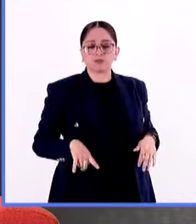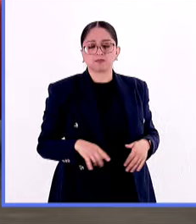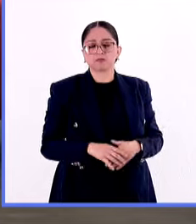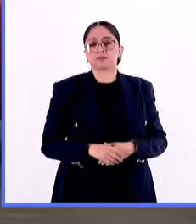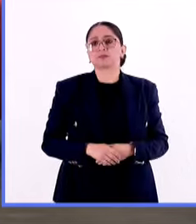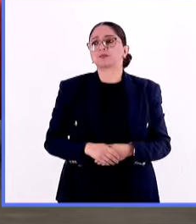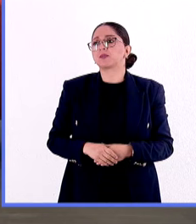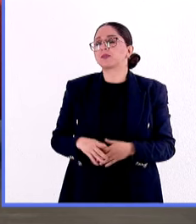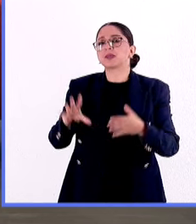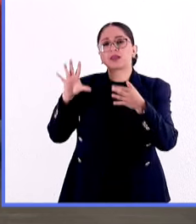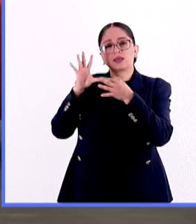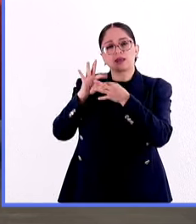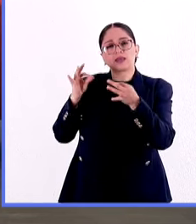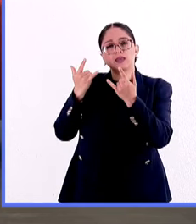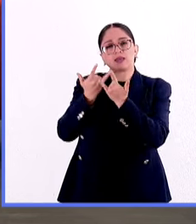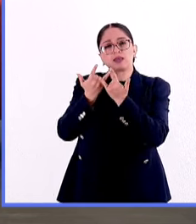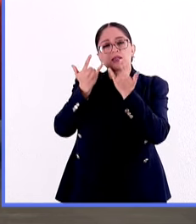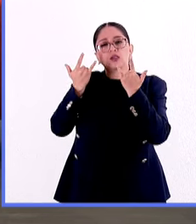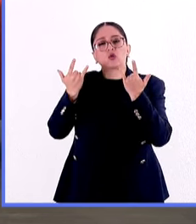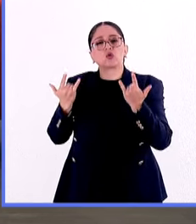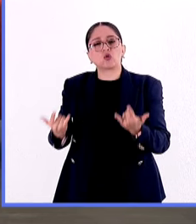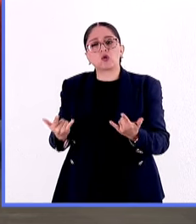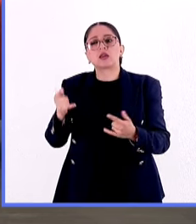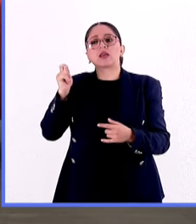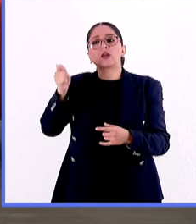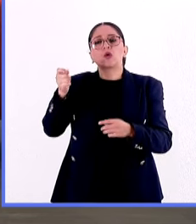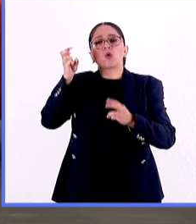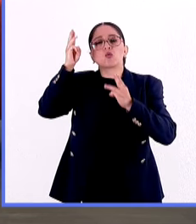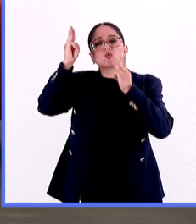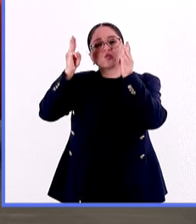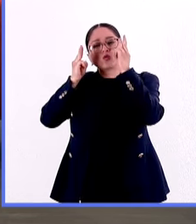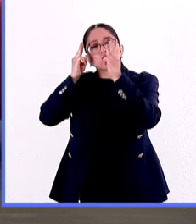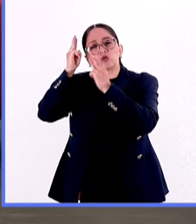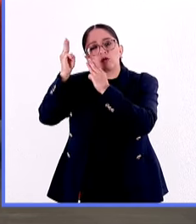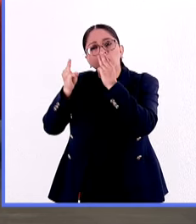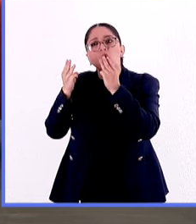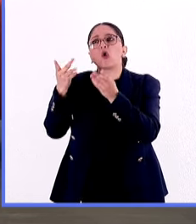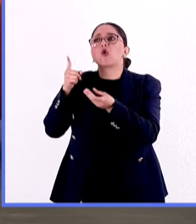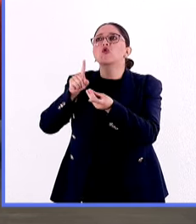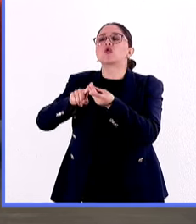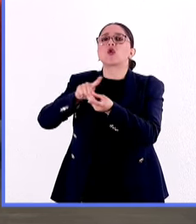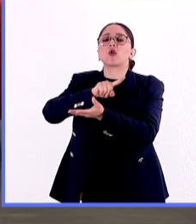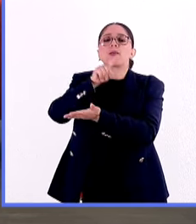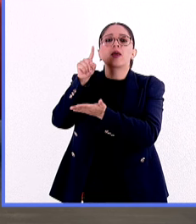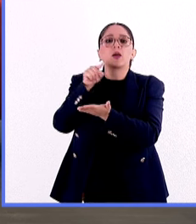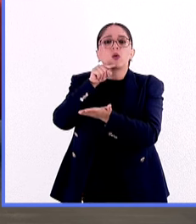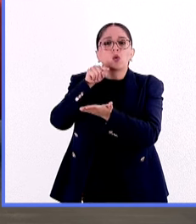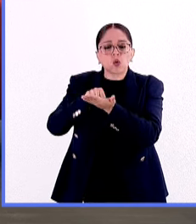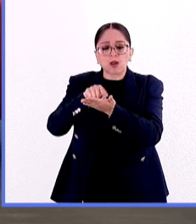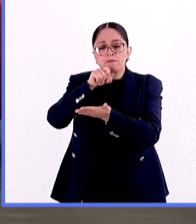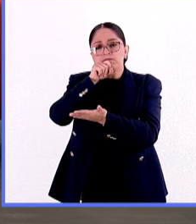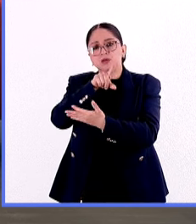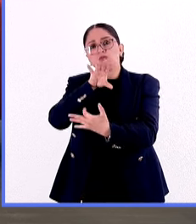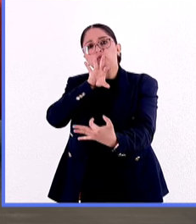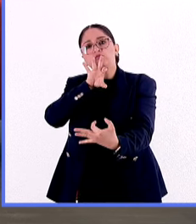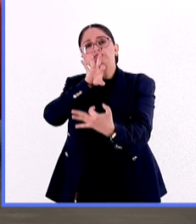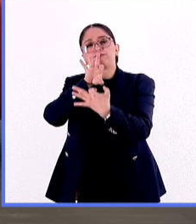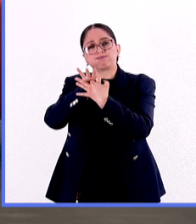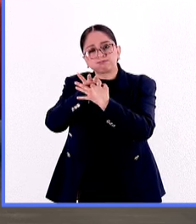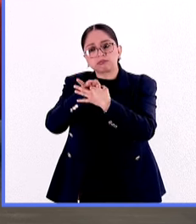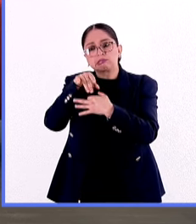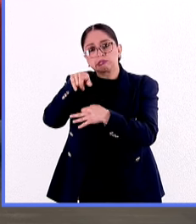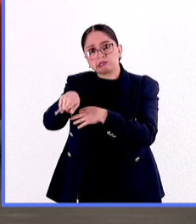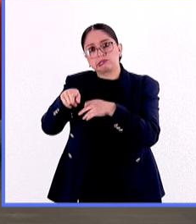historia y lo relacionamos además con la historia misma del museo. Cuéntanos de sus instalaciones y cómo está vinculada con el